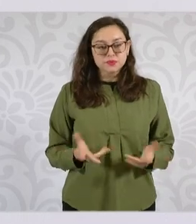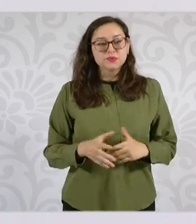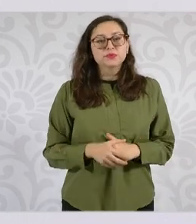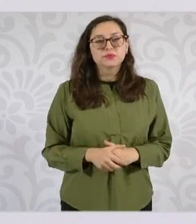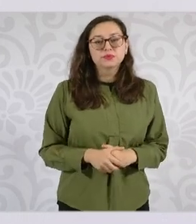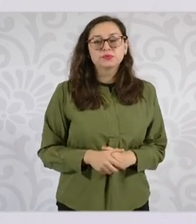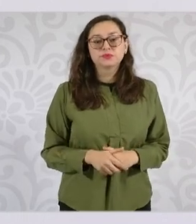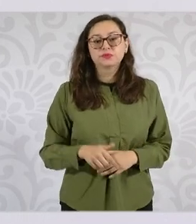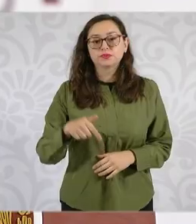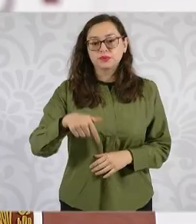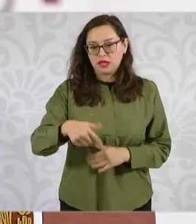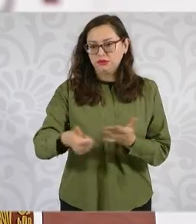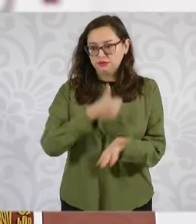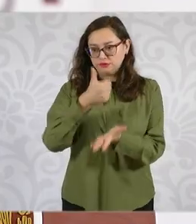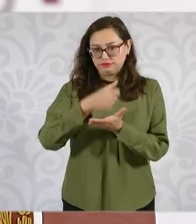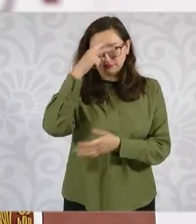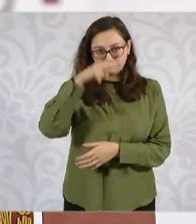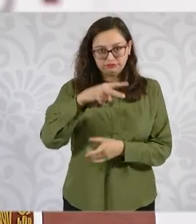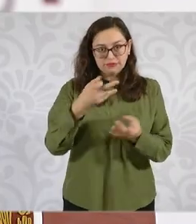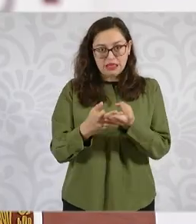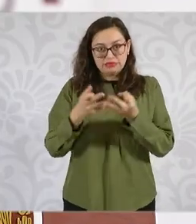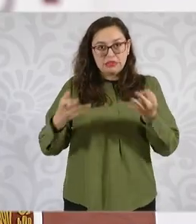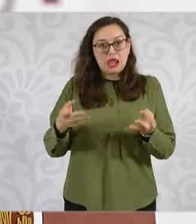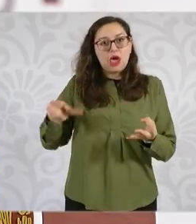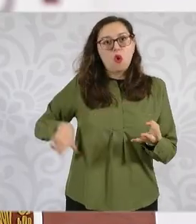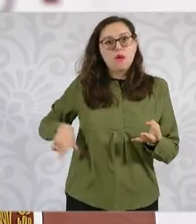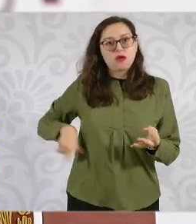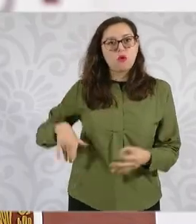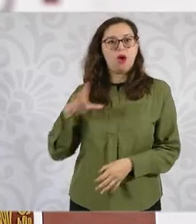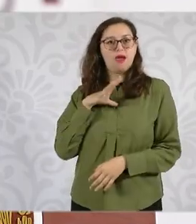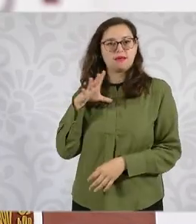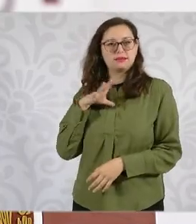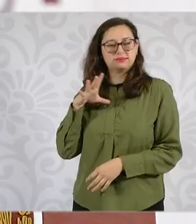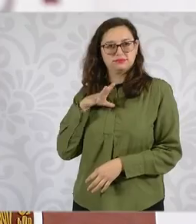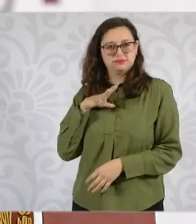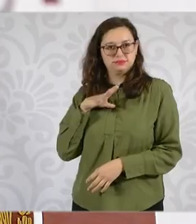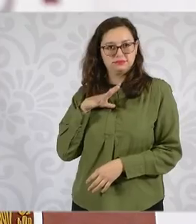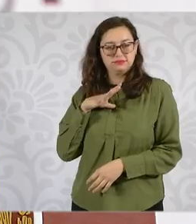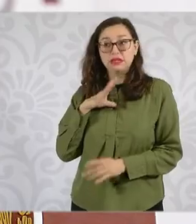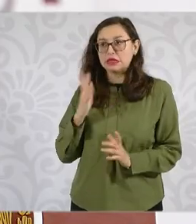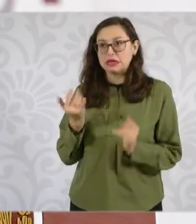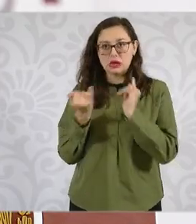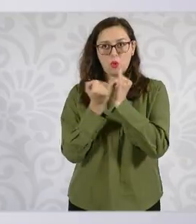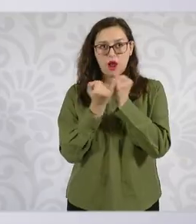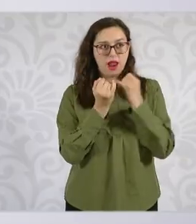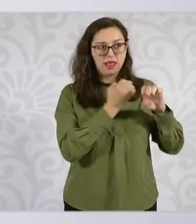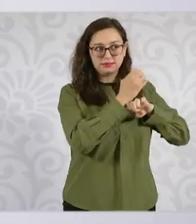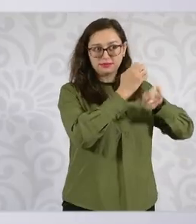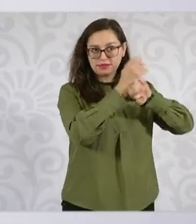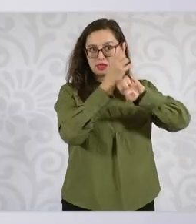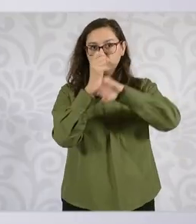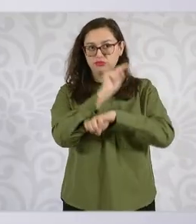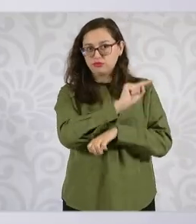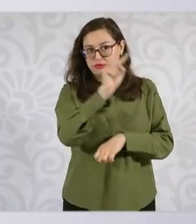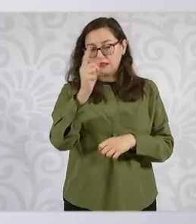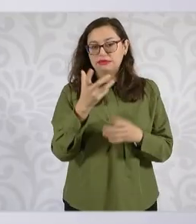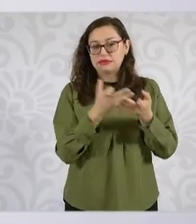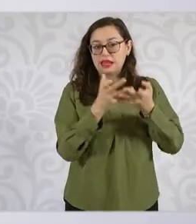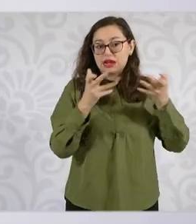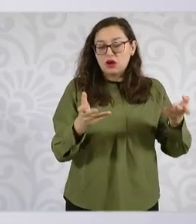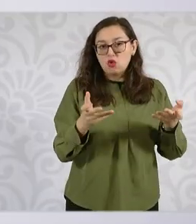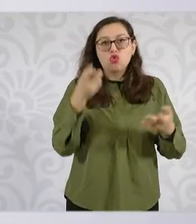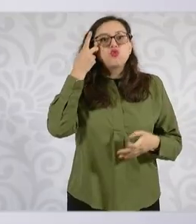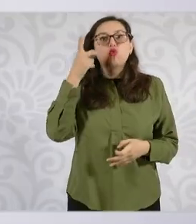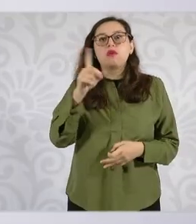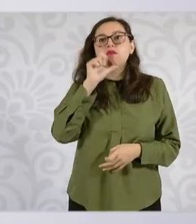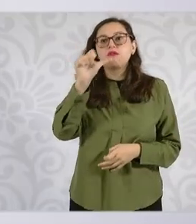los gobiernos estatales. Ahí estamos concentrando la primera parte. Hay incluso reserva